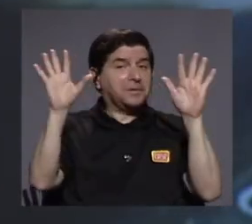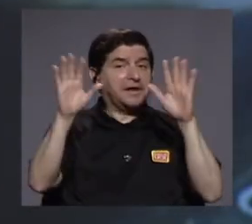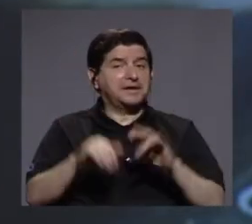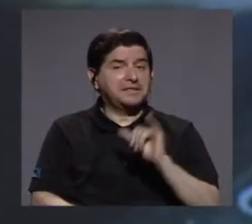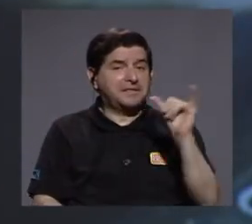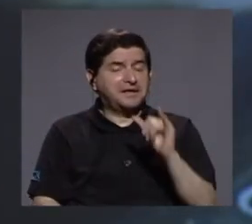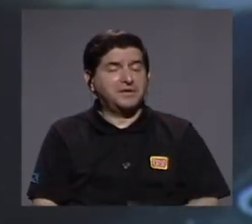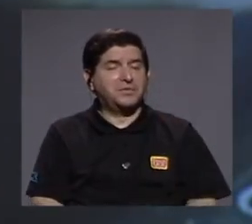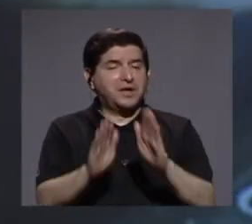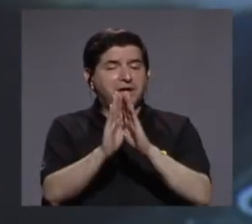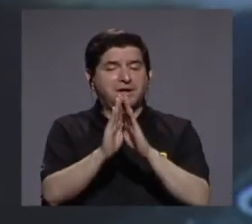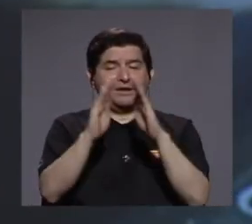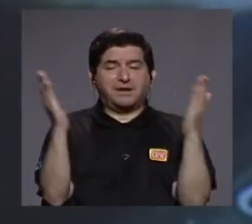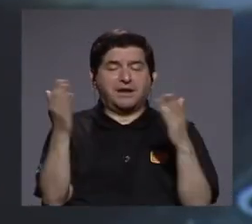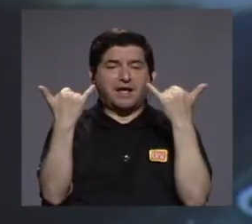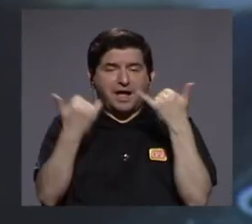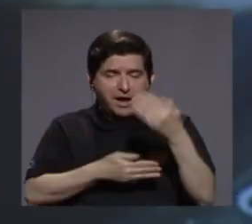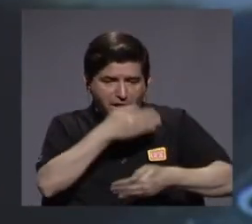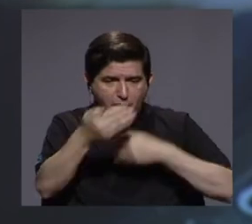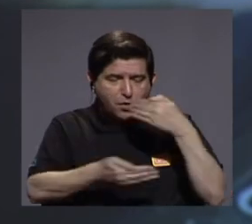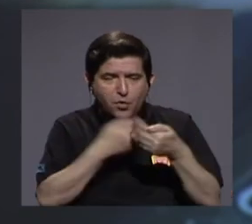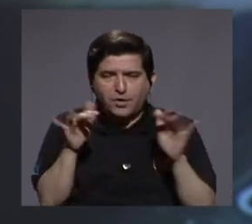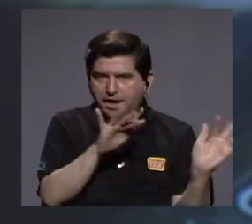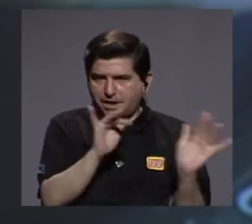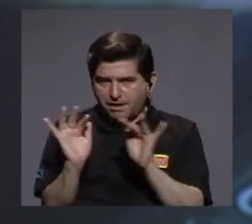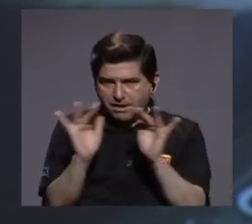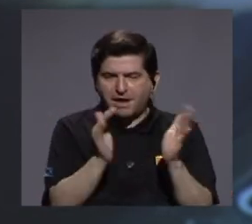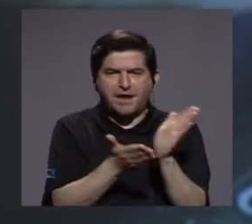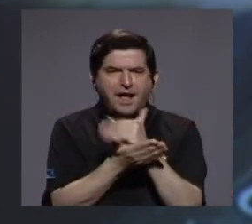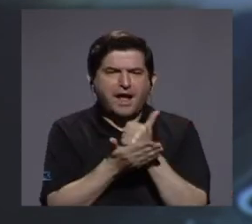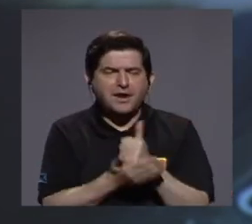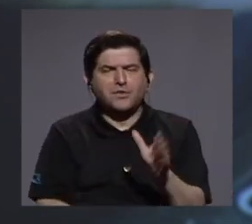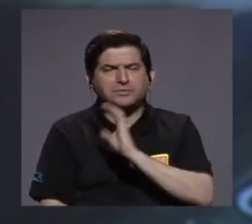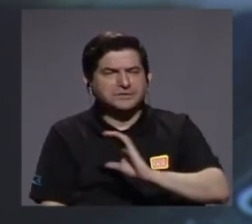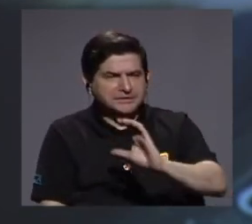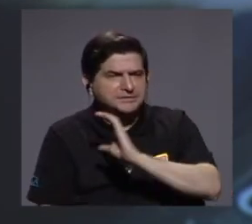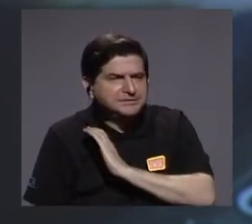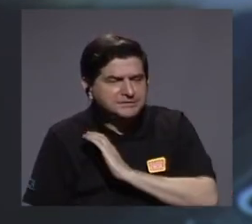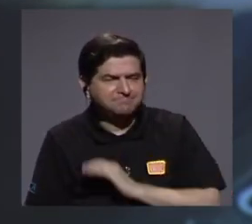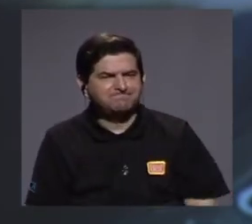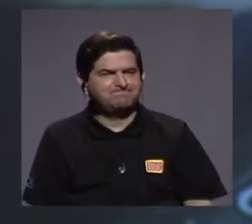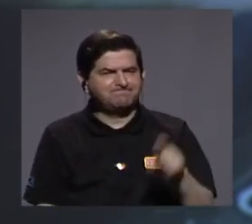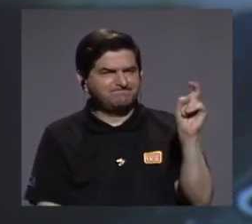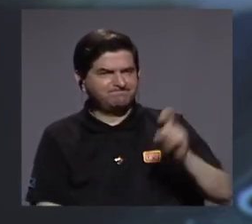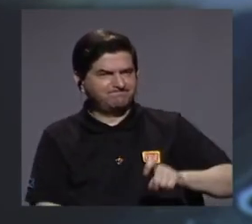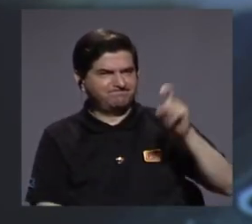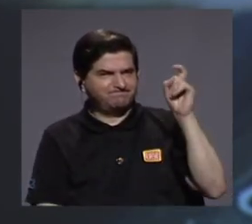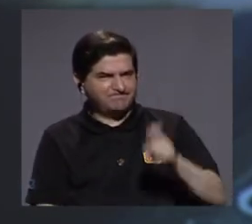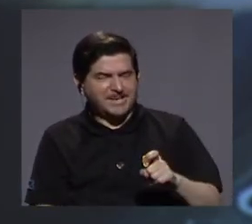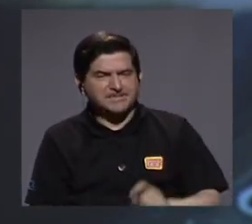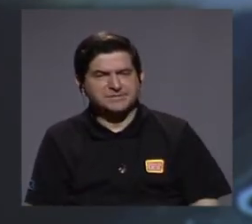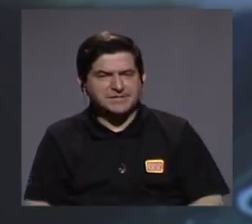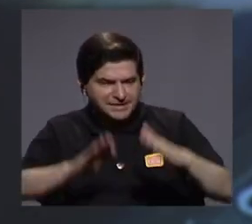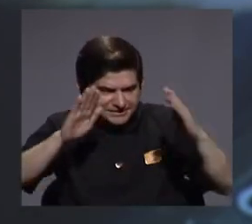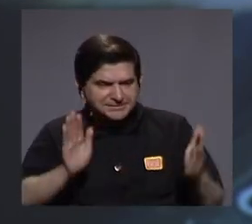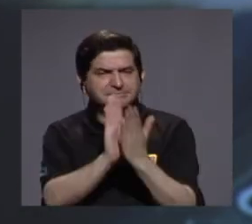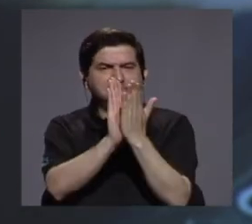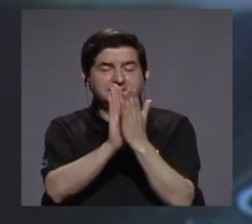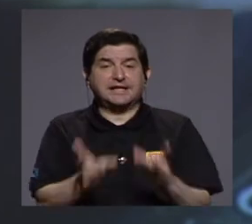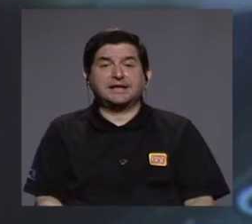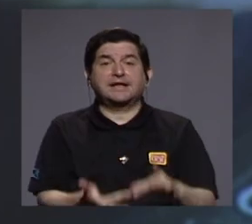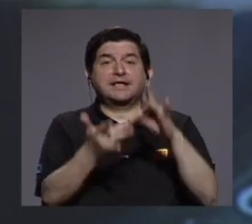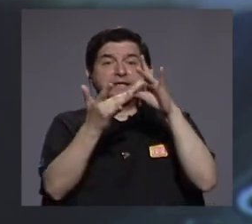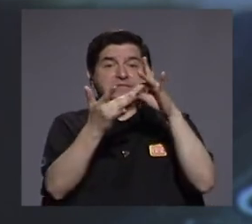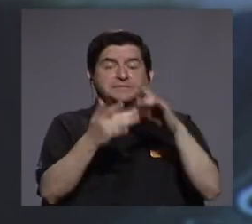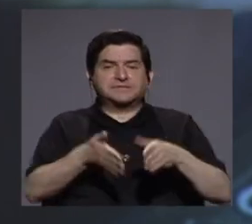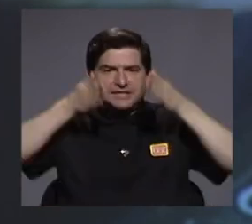también se abrieron en este proceso de digitalización algunas aristas que debemos de pues afrontar y sobre todo